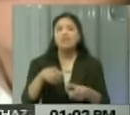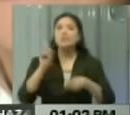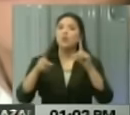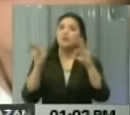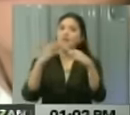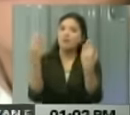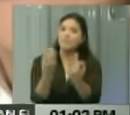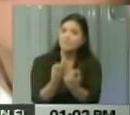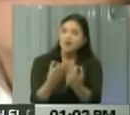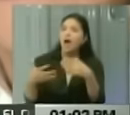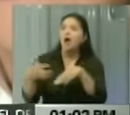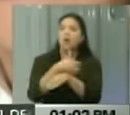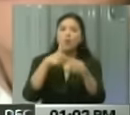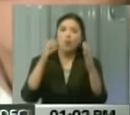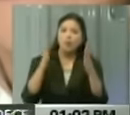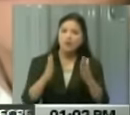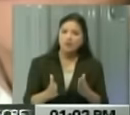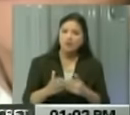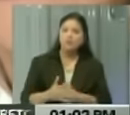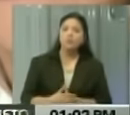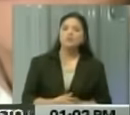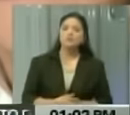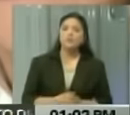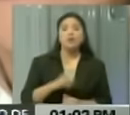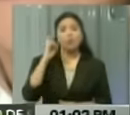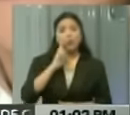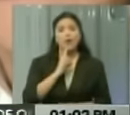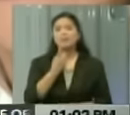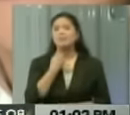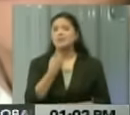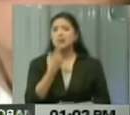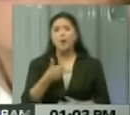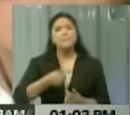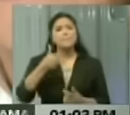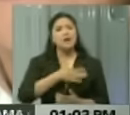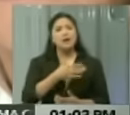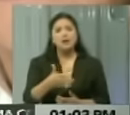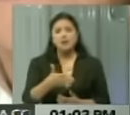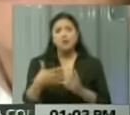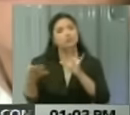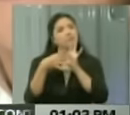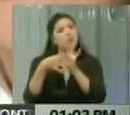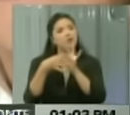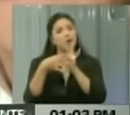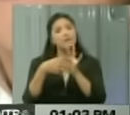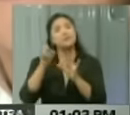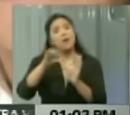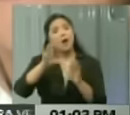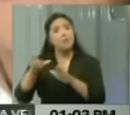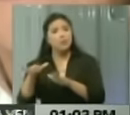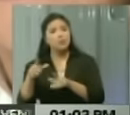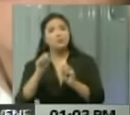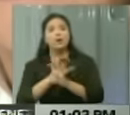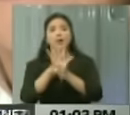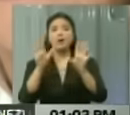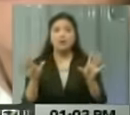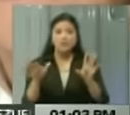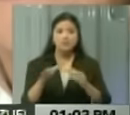los familiares. El gobernador de la entidad manifestaba su mayor solidaridad y apoyo y pues